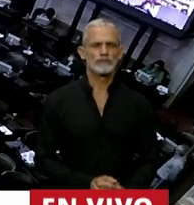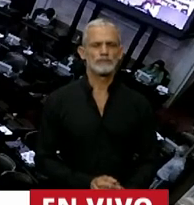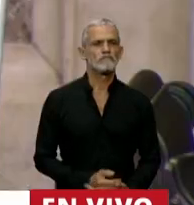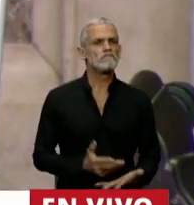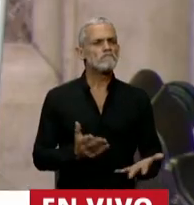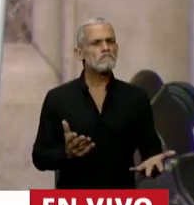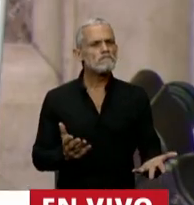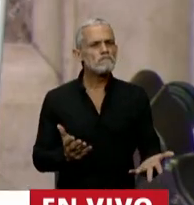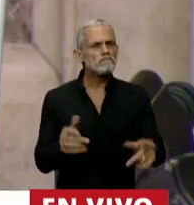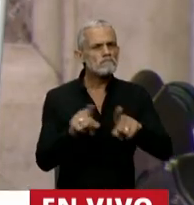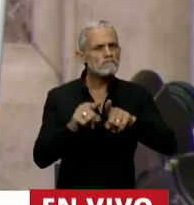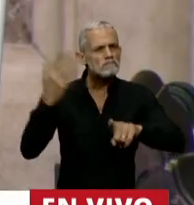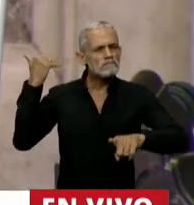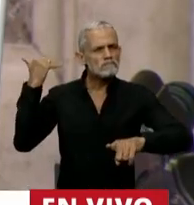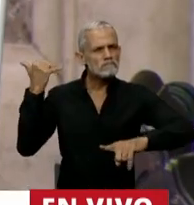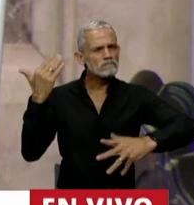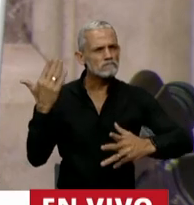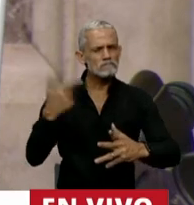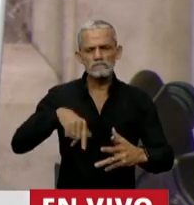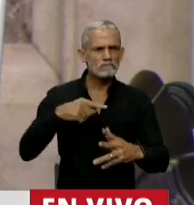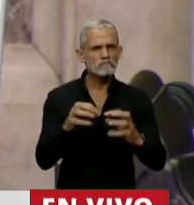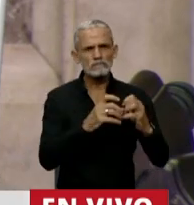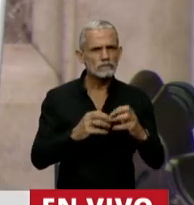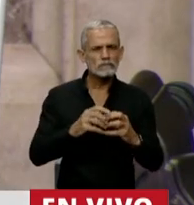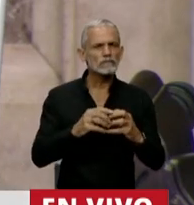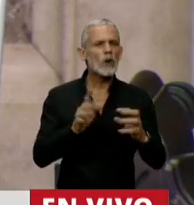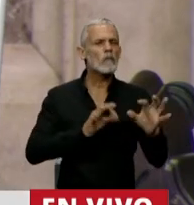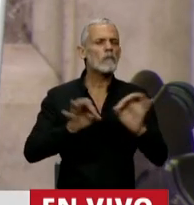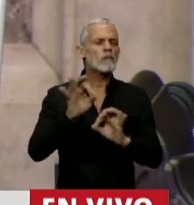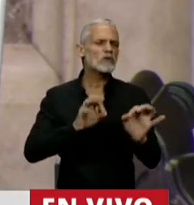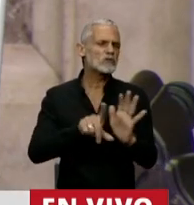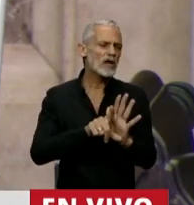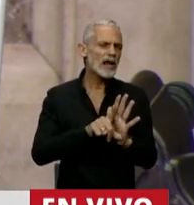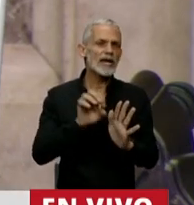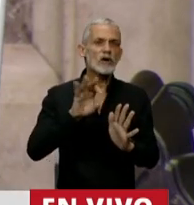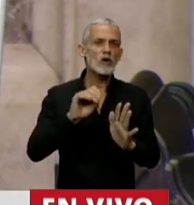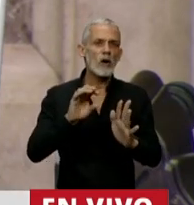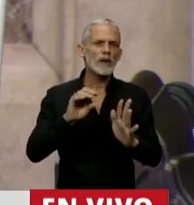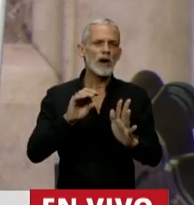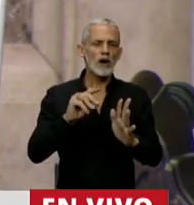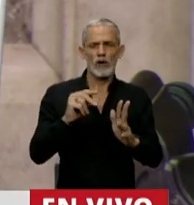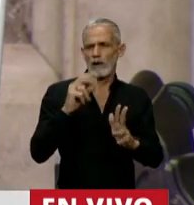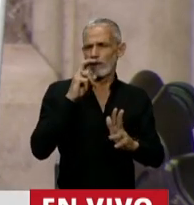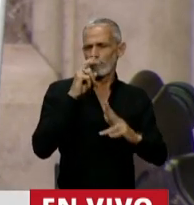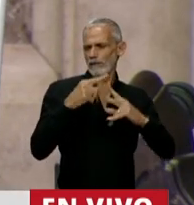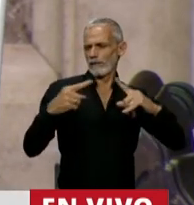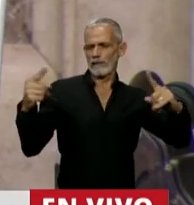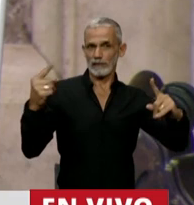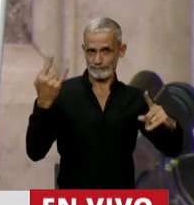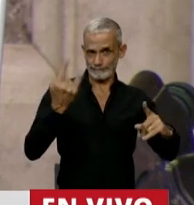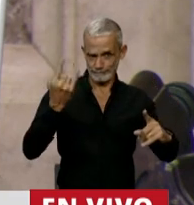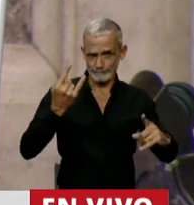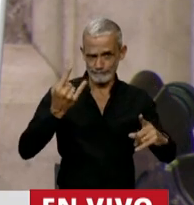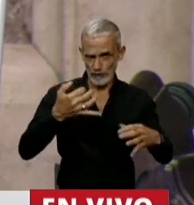Bueno, como en otras oportunidades, estamos tratando un proyecto que tiene un nombre tan ostentoso como falaz.